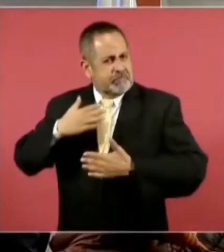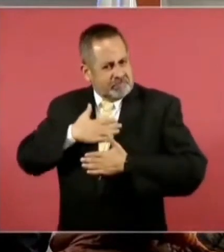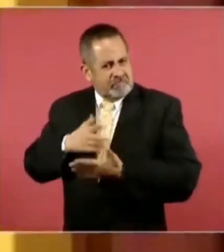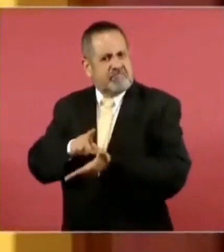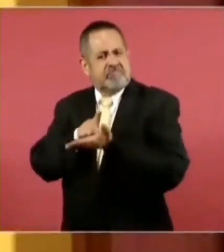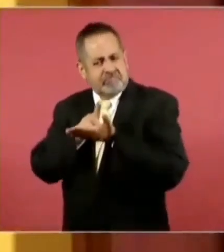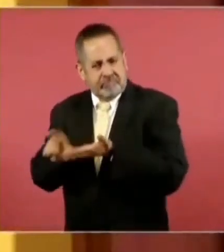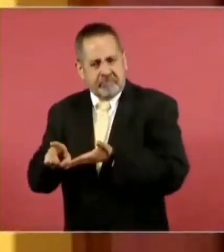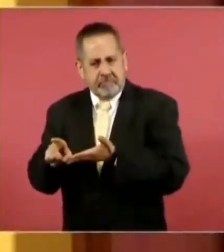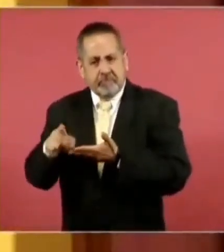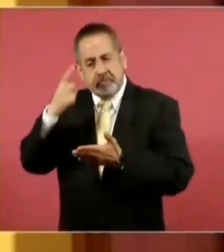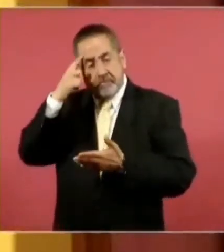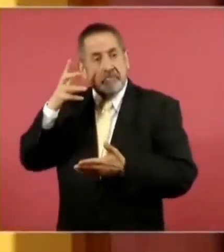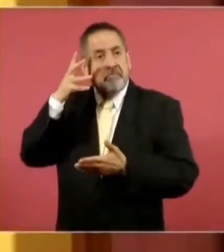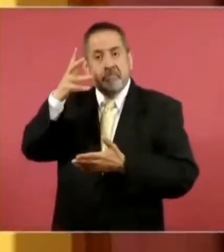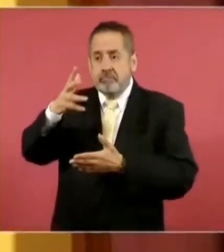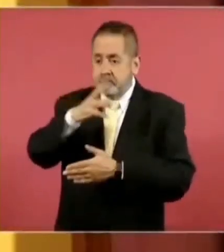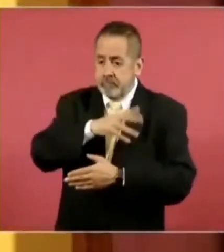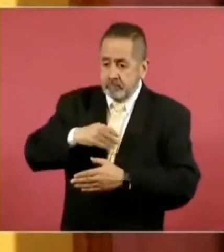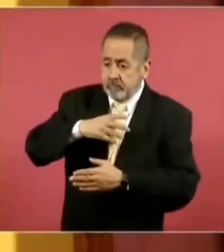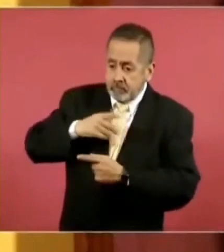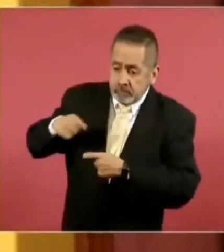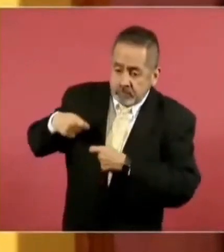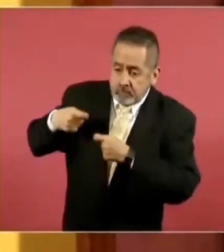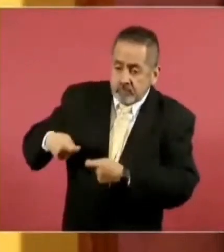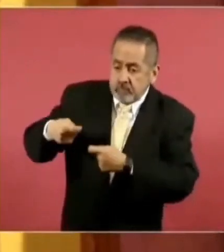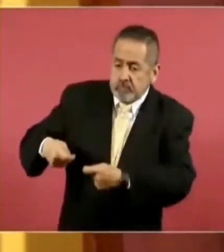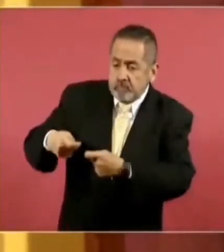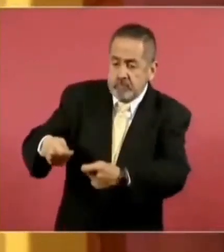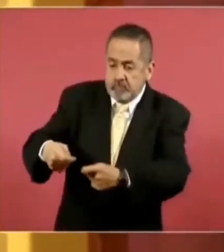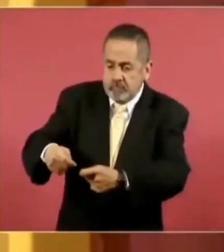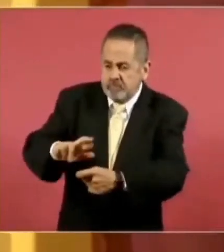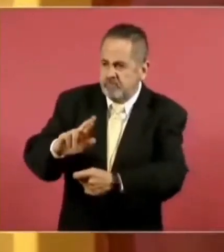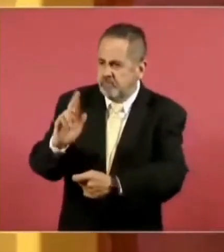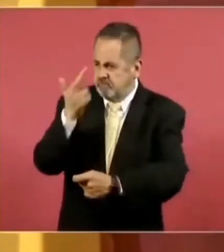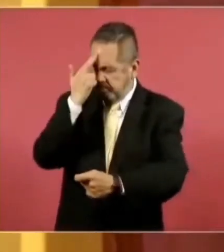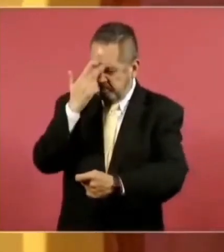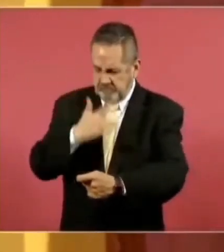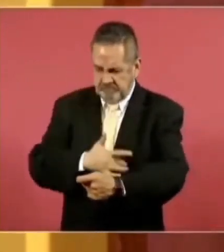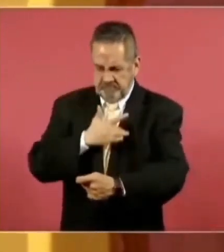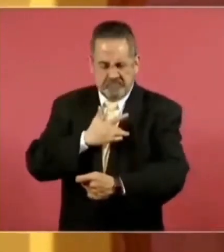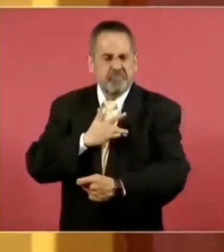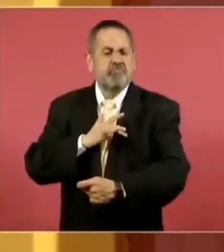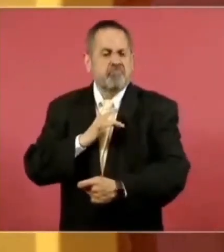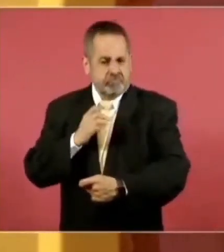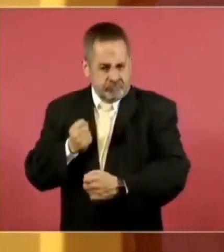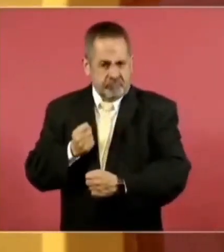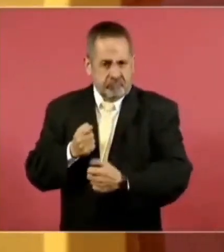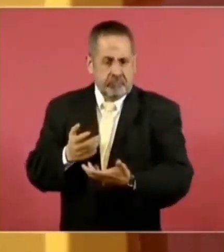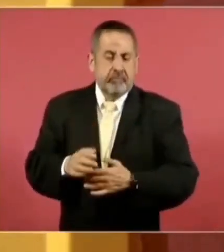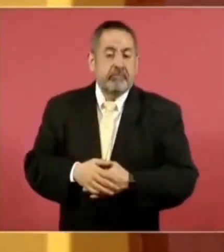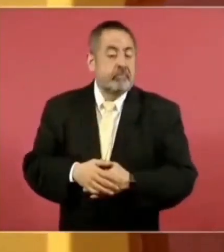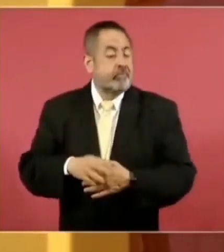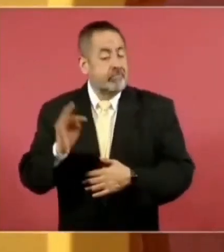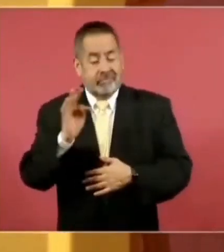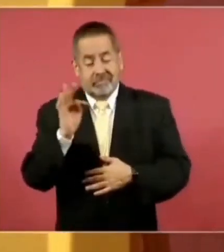que las generaciones que nos sucedan lo recobren. Malo sería